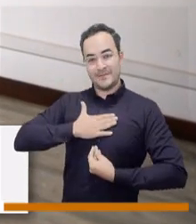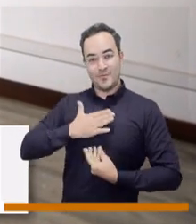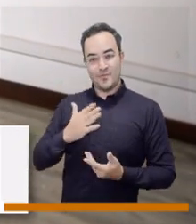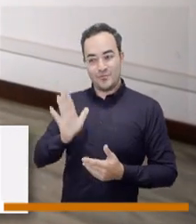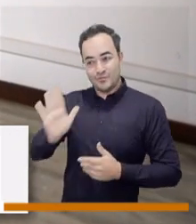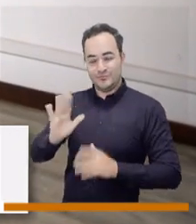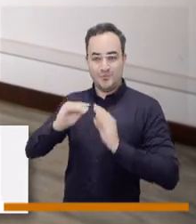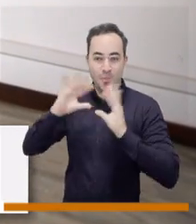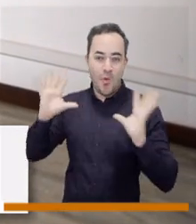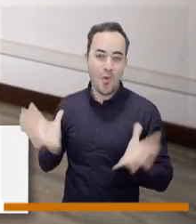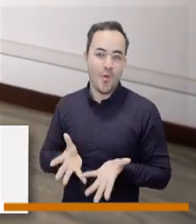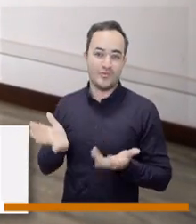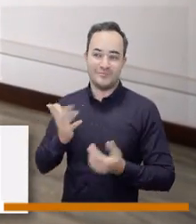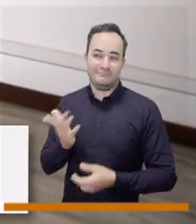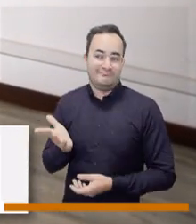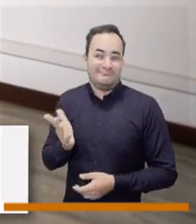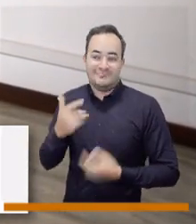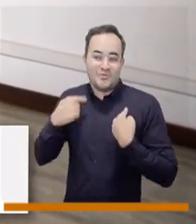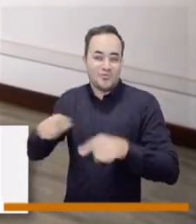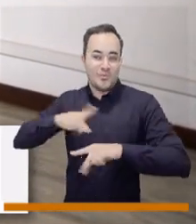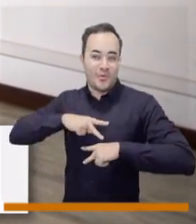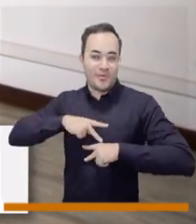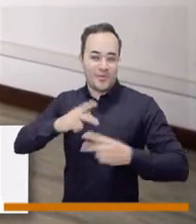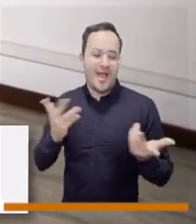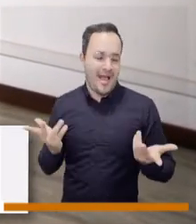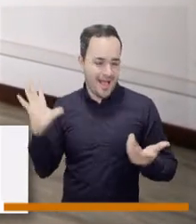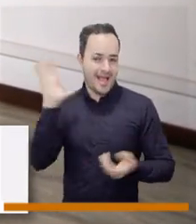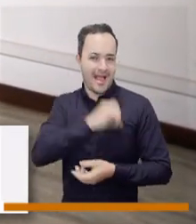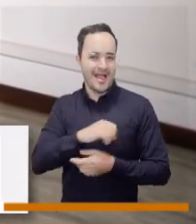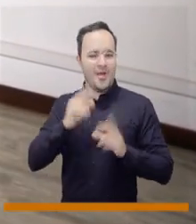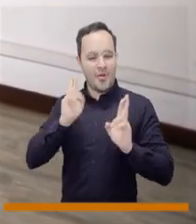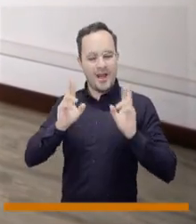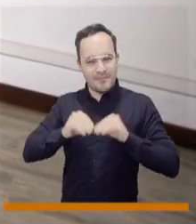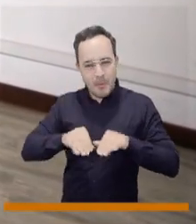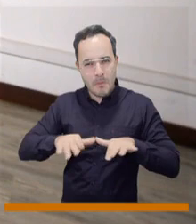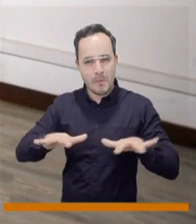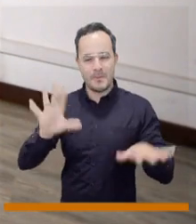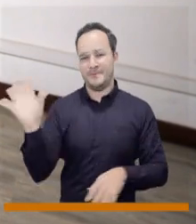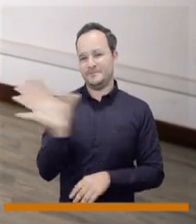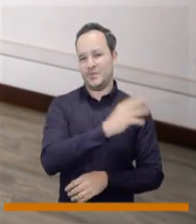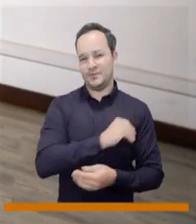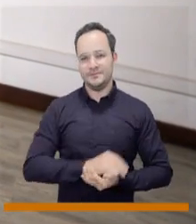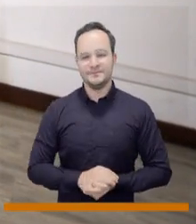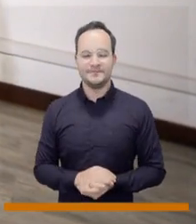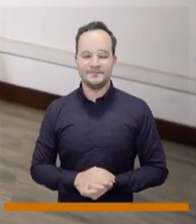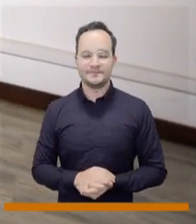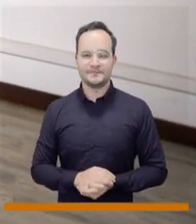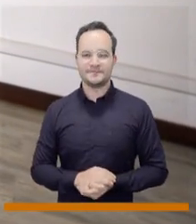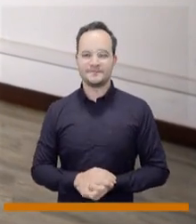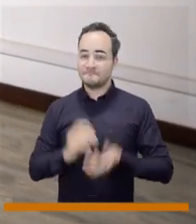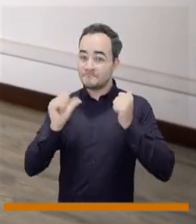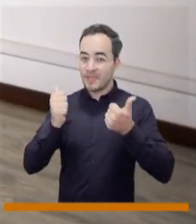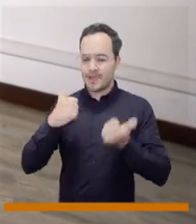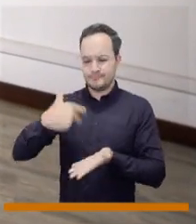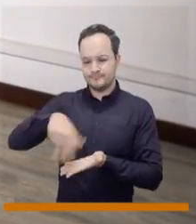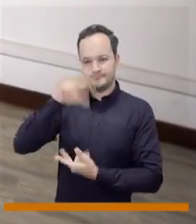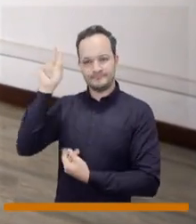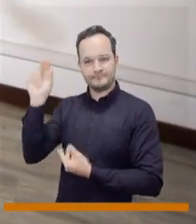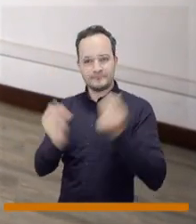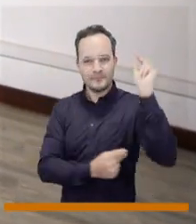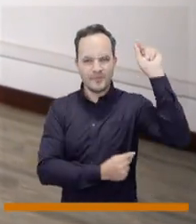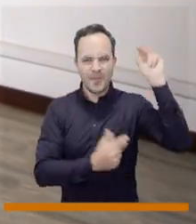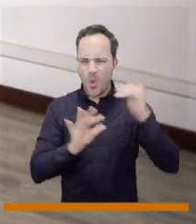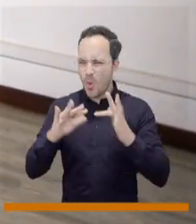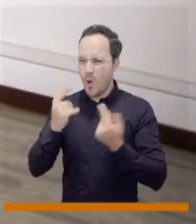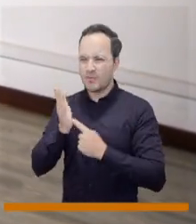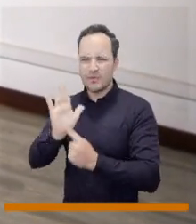inmaterial de la humanidad, eso quiere decir que nos pertenece a todo, llega a todas partes. ¿Cómo podemos impulsar esta danza y otras